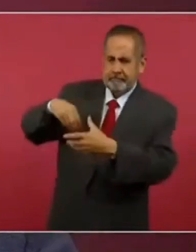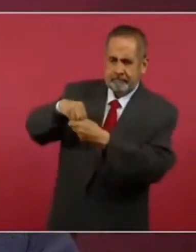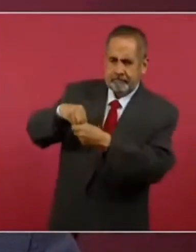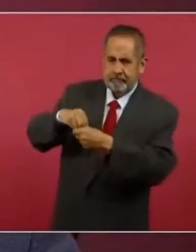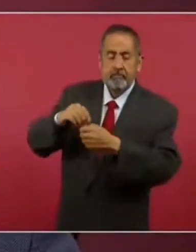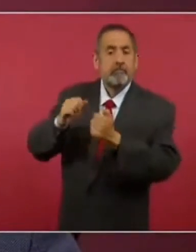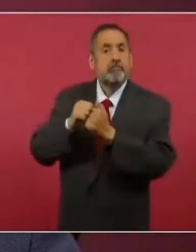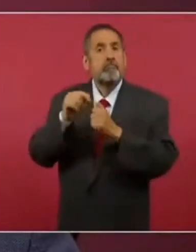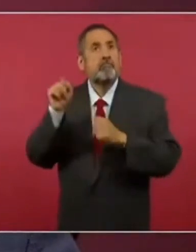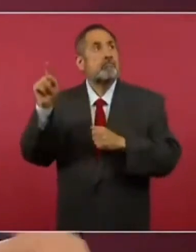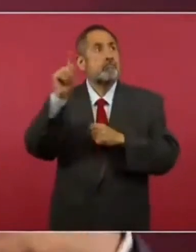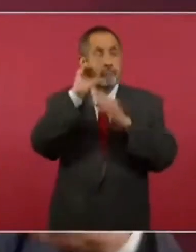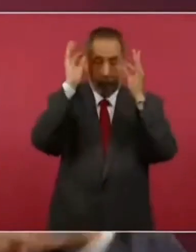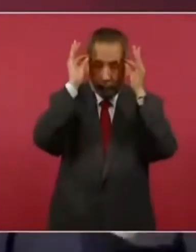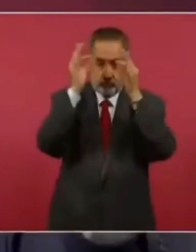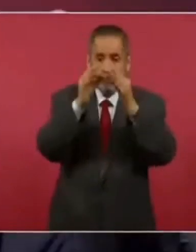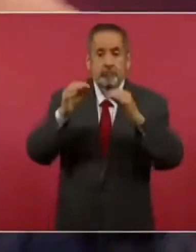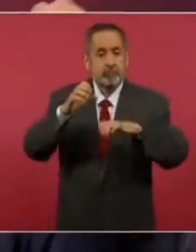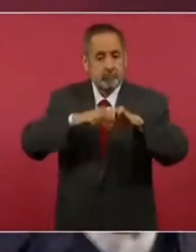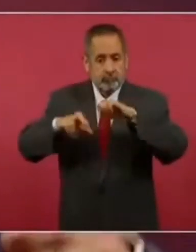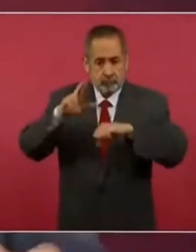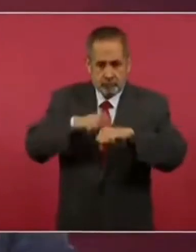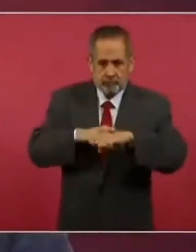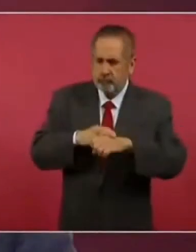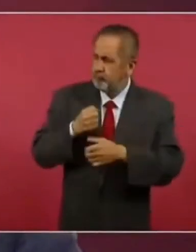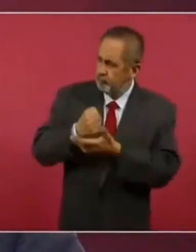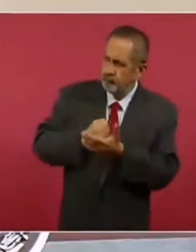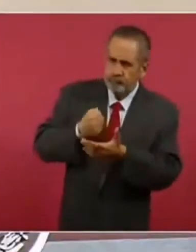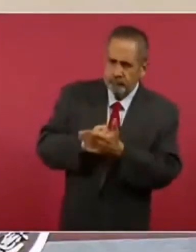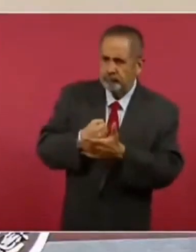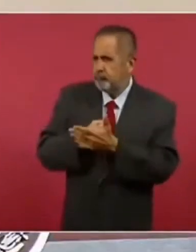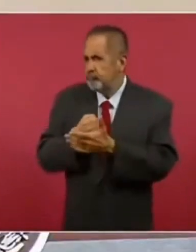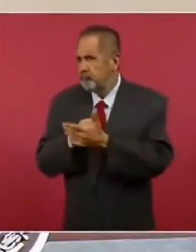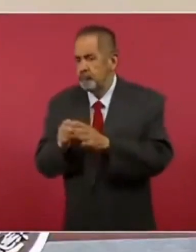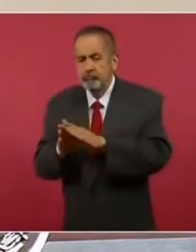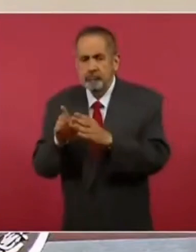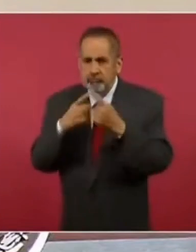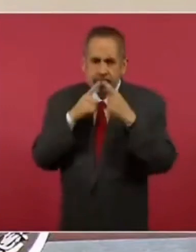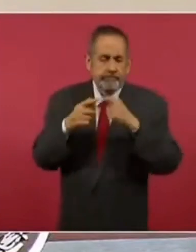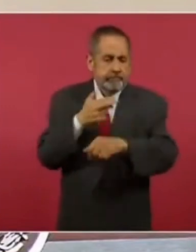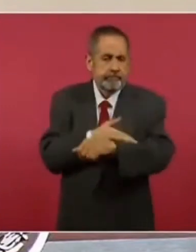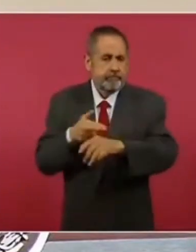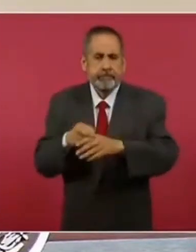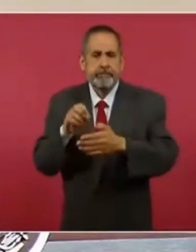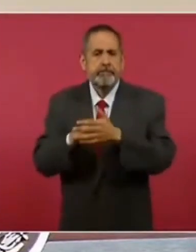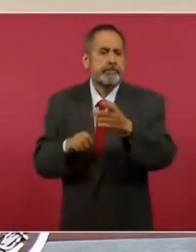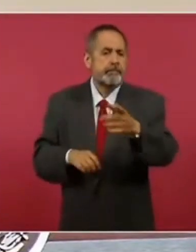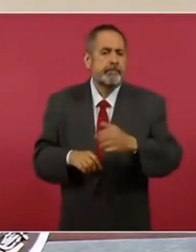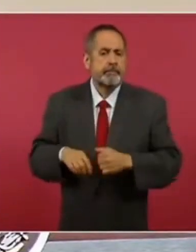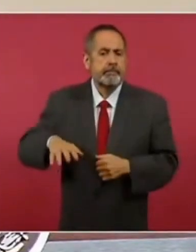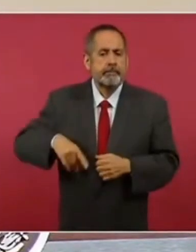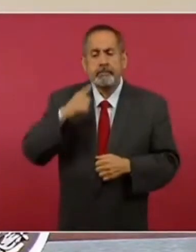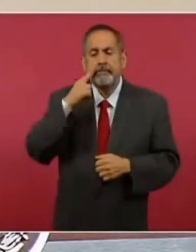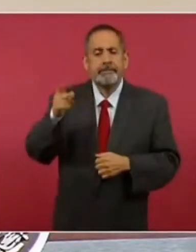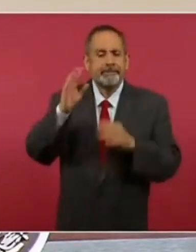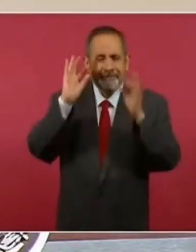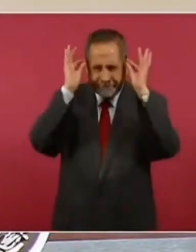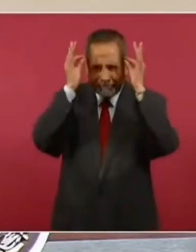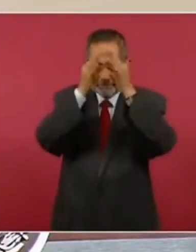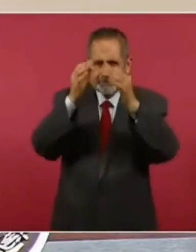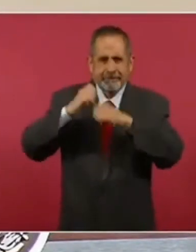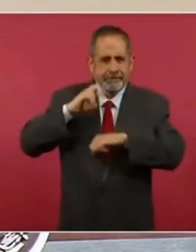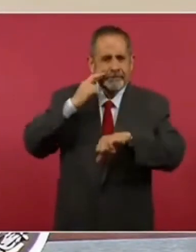cónsules y embajadores que están trabajando en esta tarea, por ejemplo, lo que hizo la cónsul